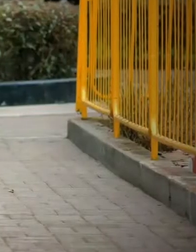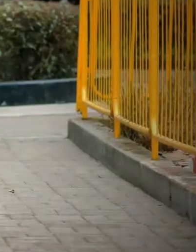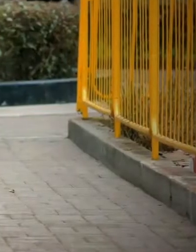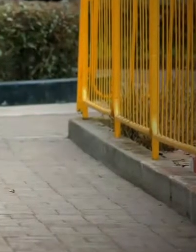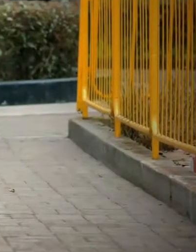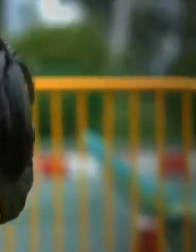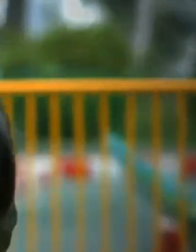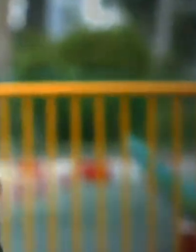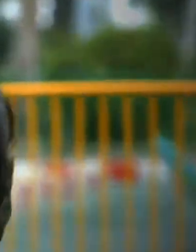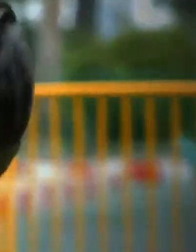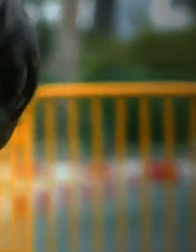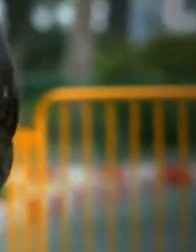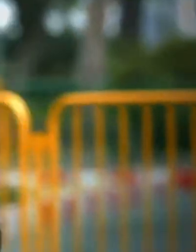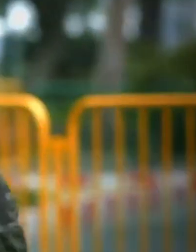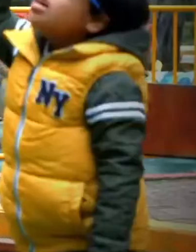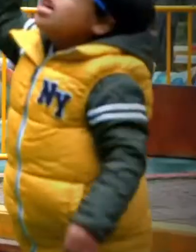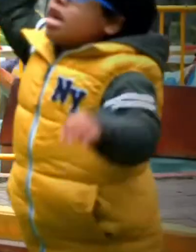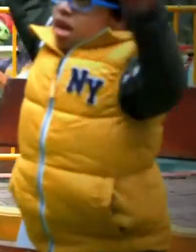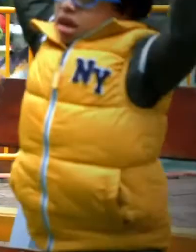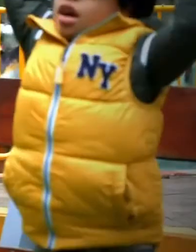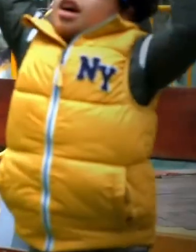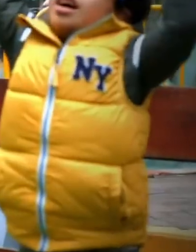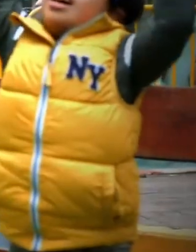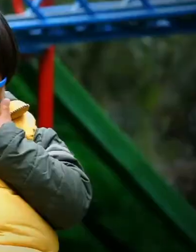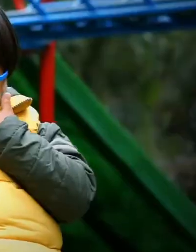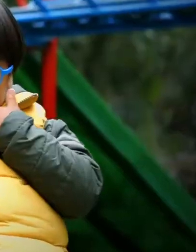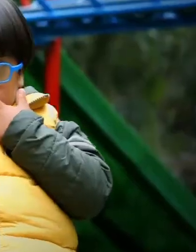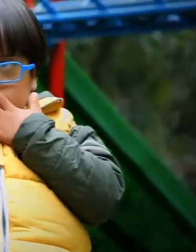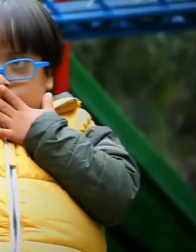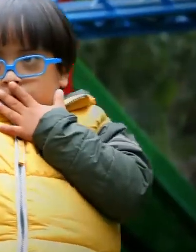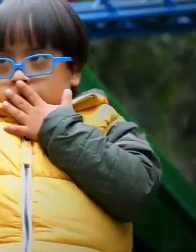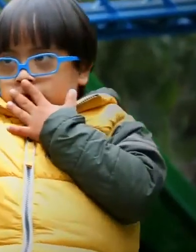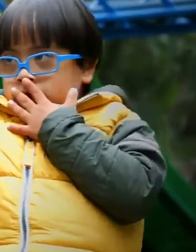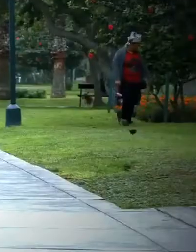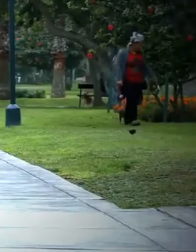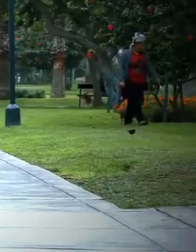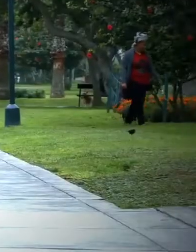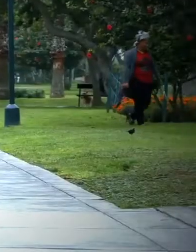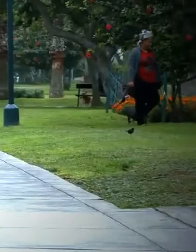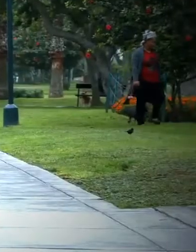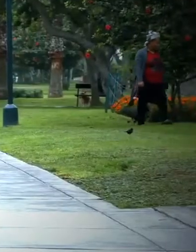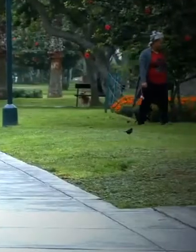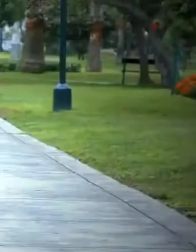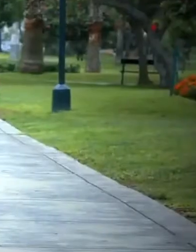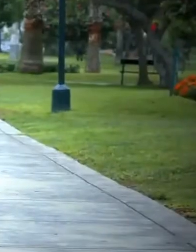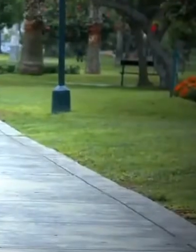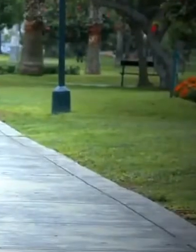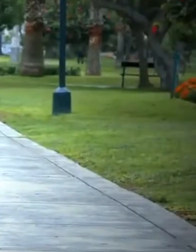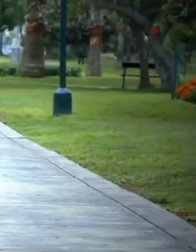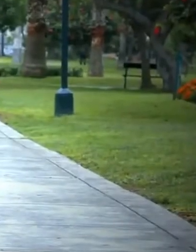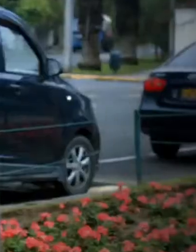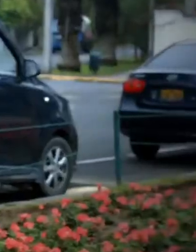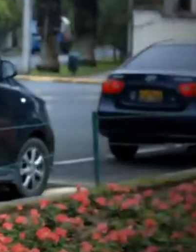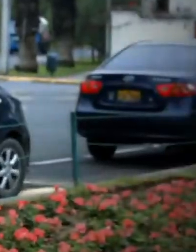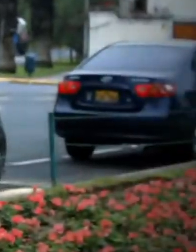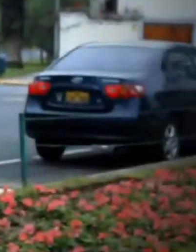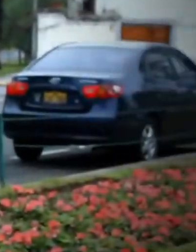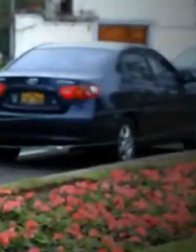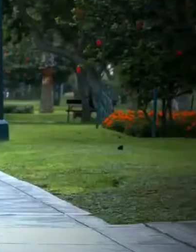Que pases un